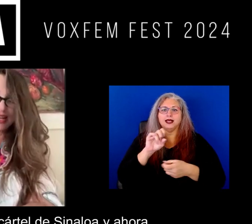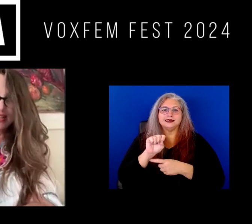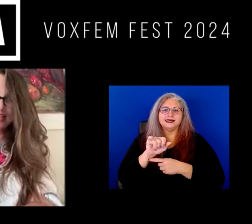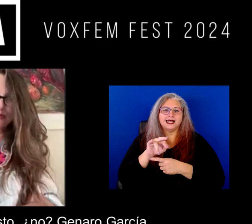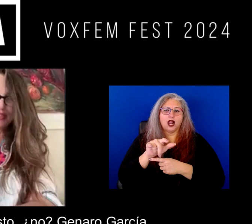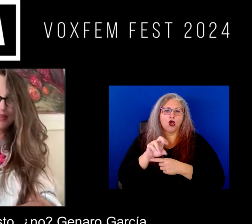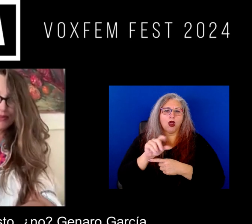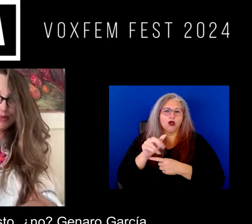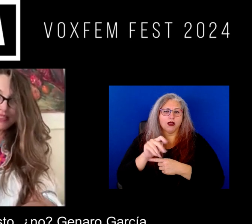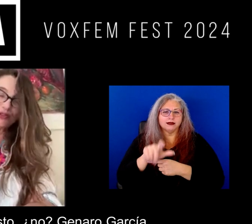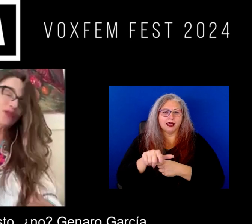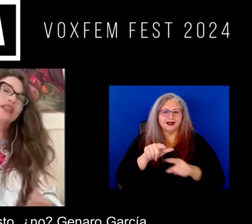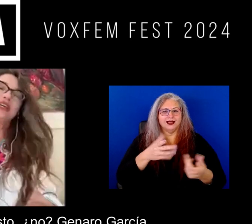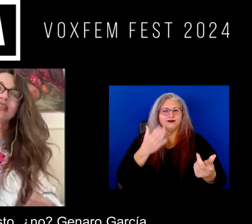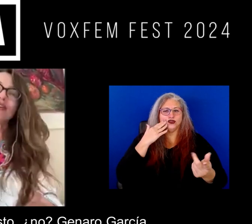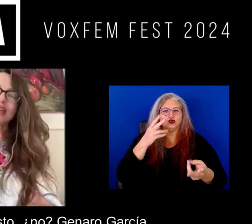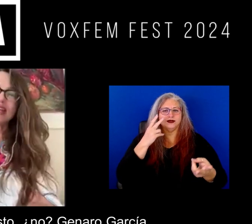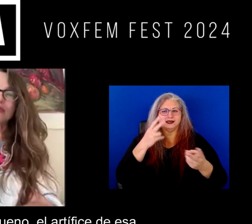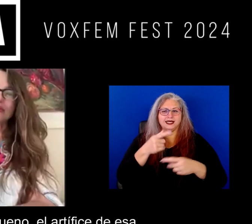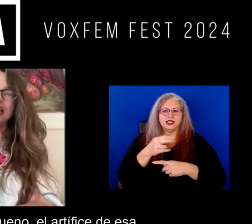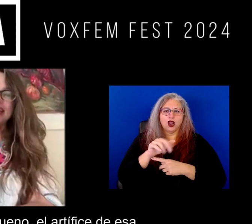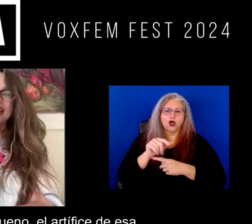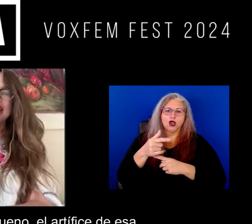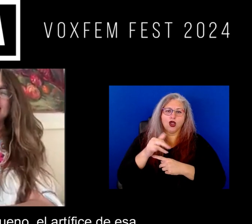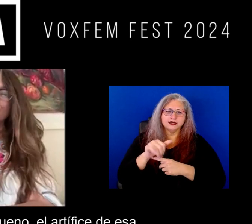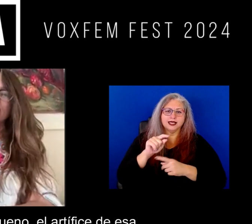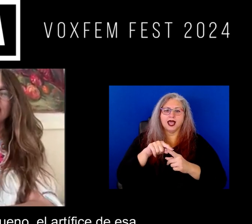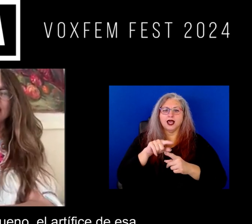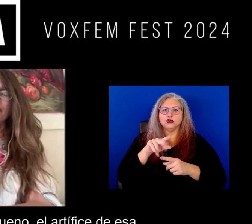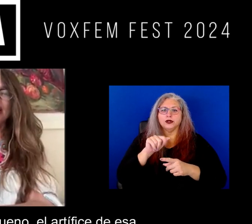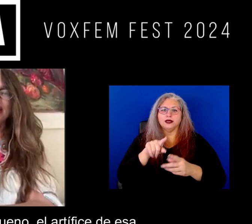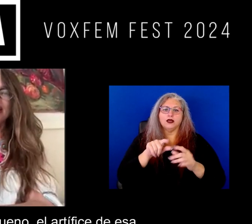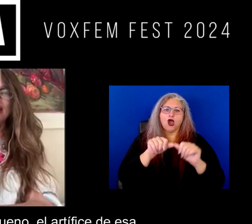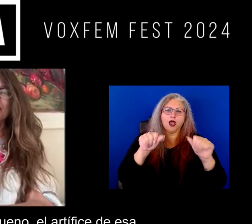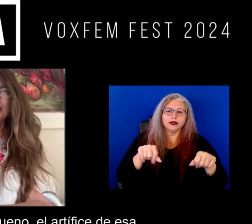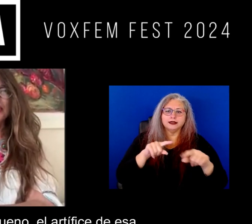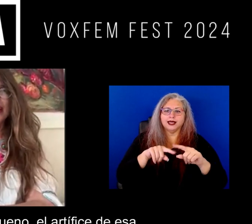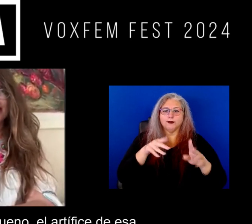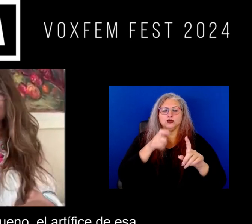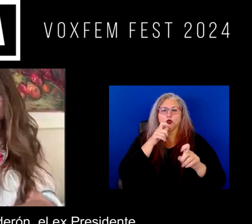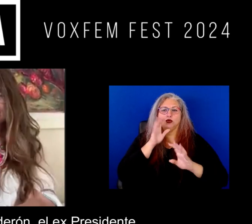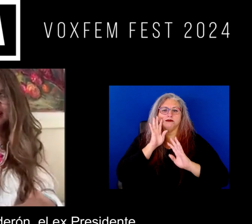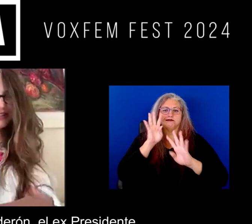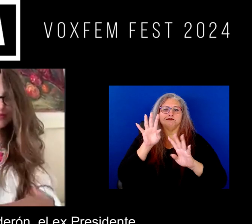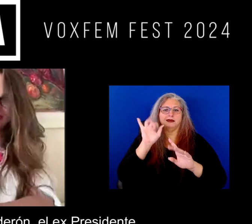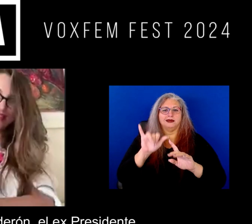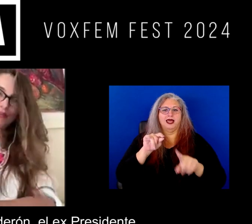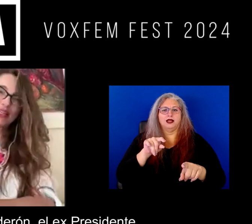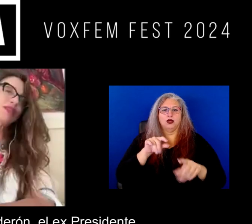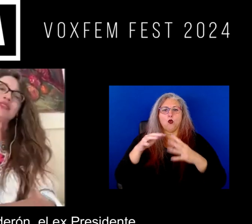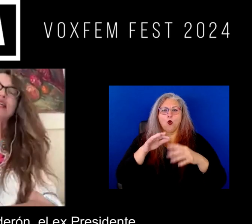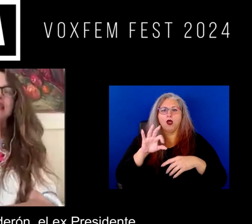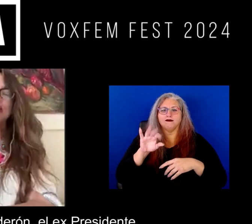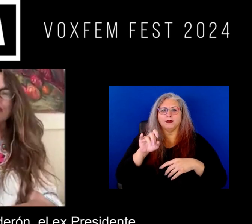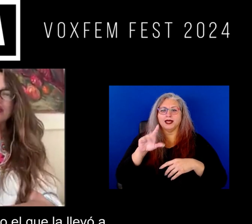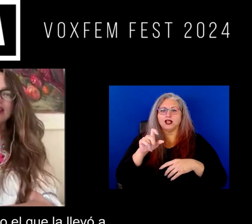ahora pues ya lo habéis visto, Gennaro García Luna, el artífice, bueno, el artífice de esa guerra fue Felipe Calderón,